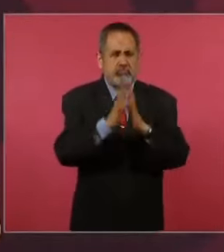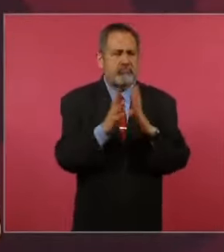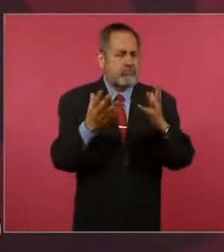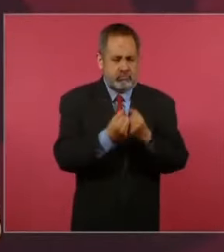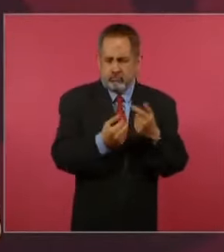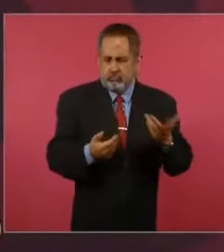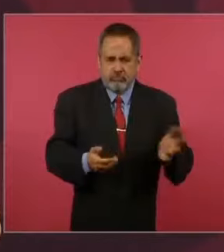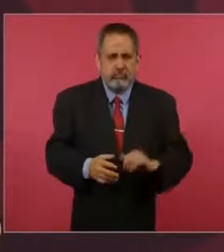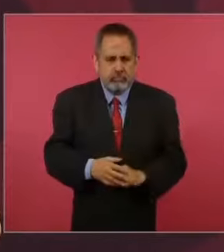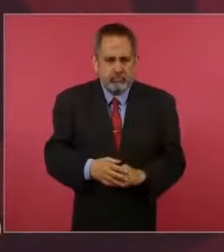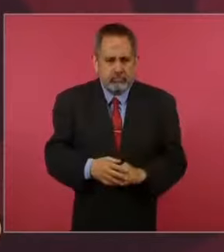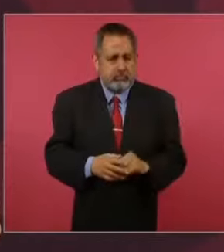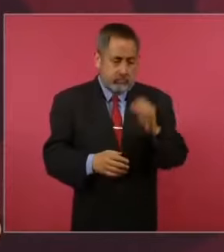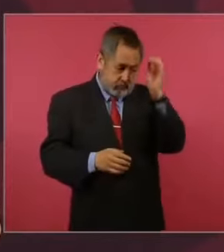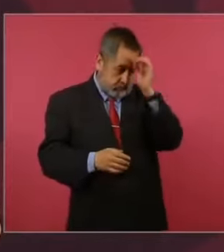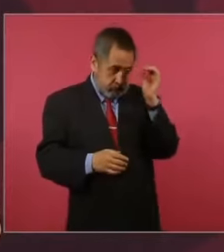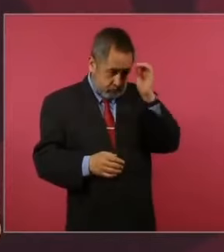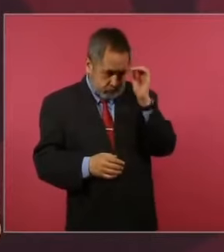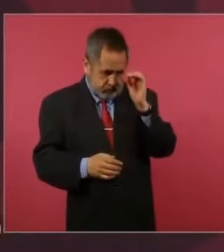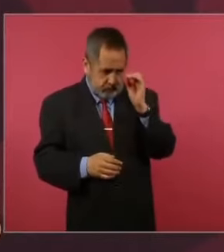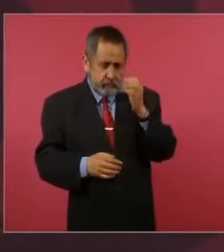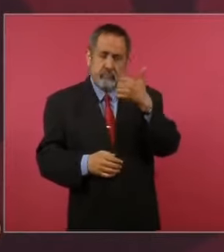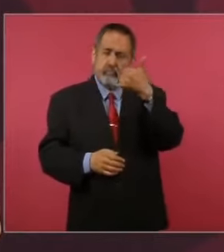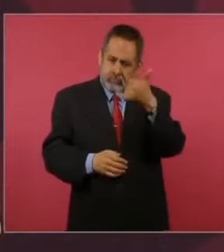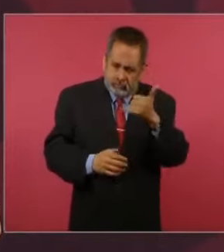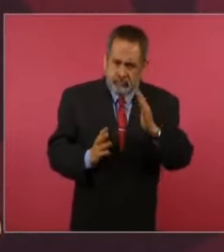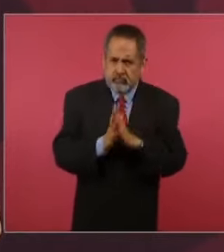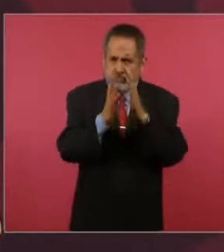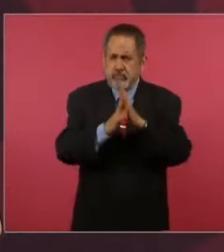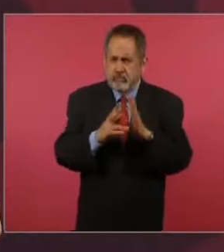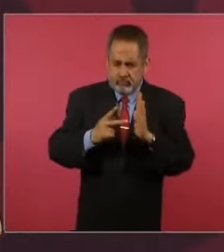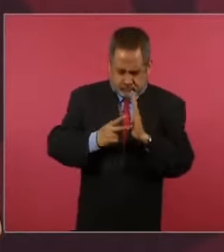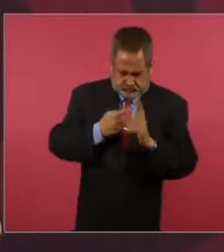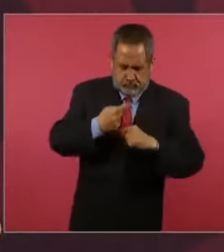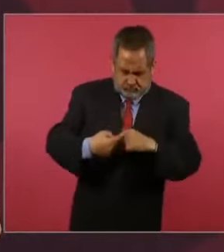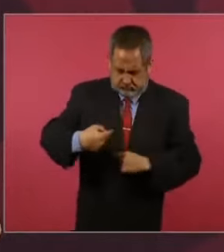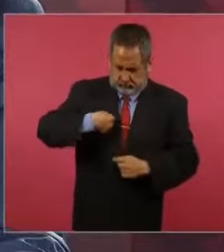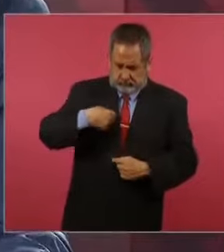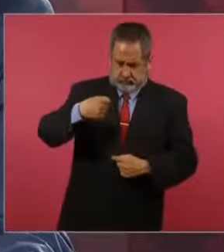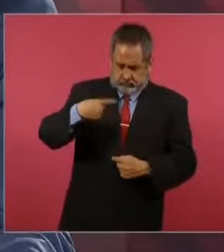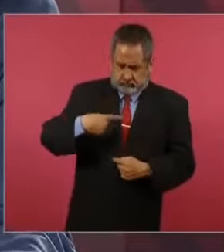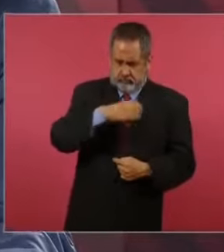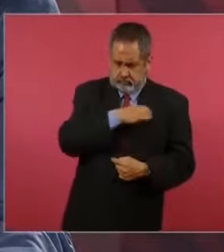sólo de opinar, sino de ser candidatos.